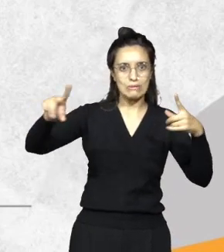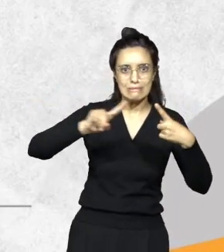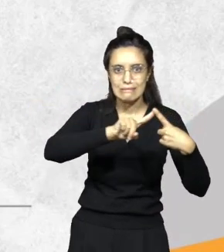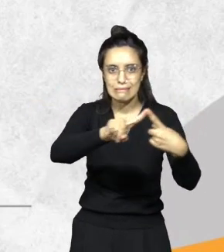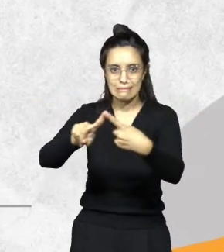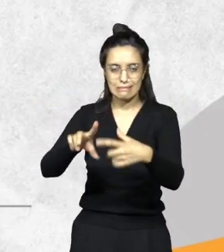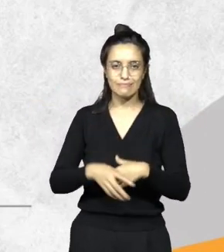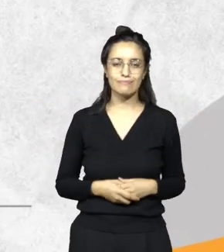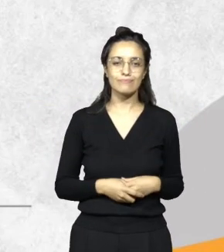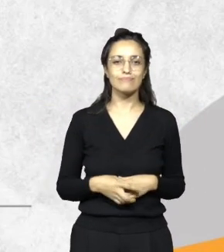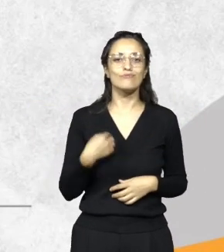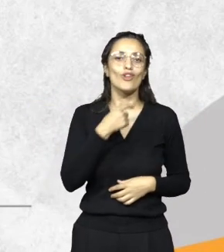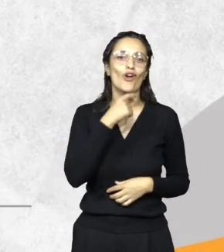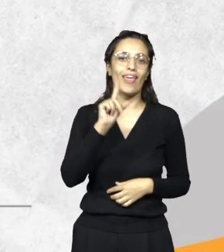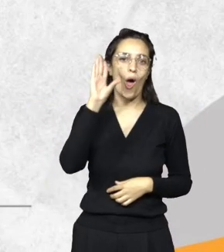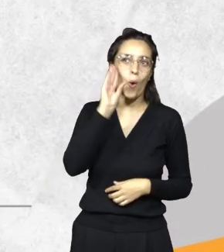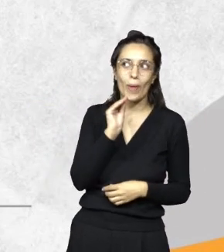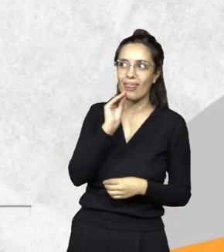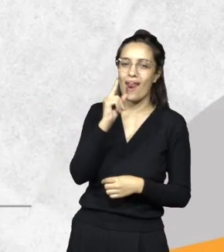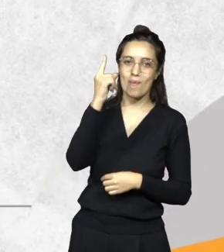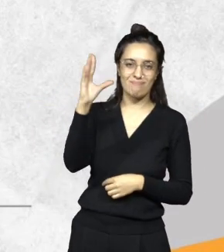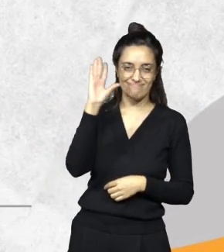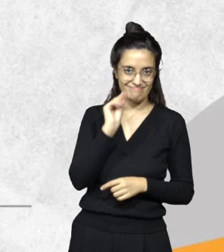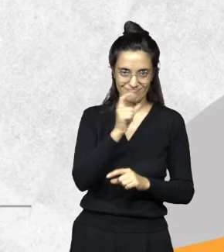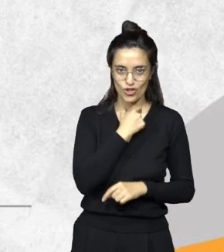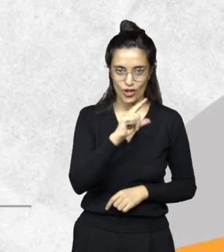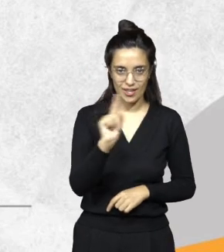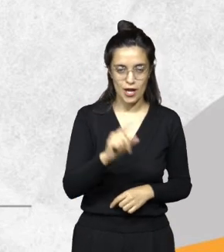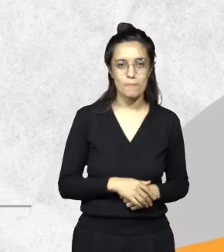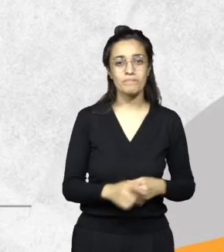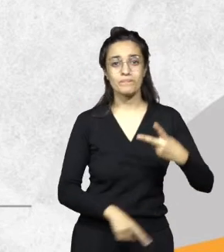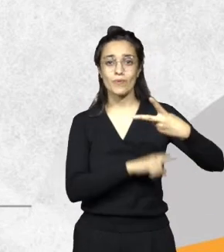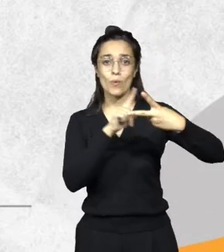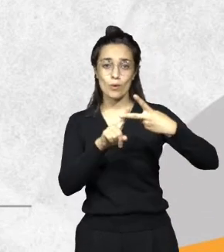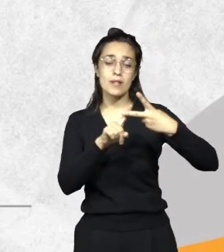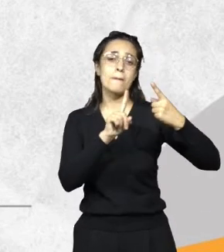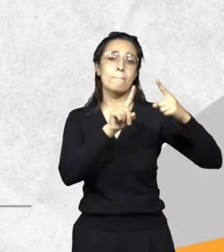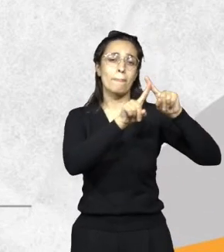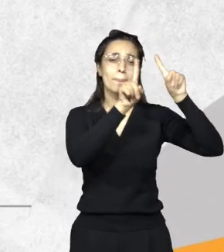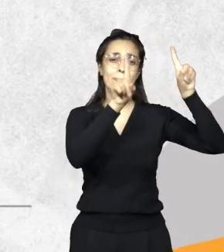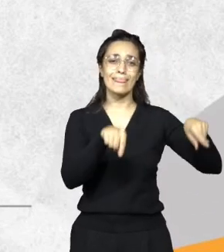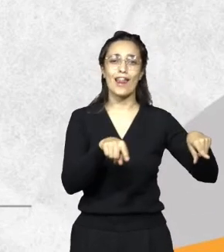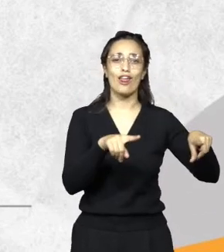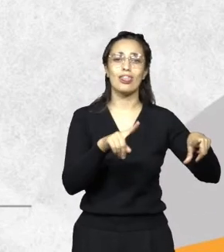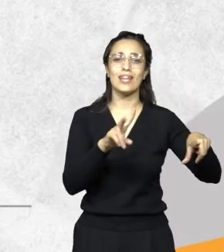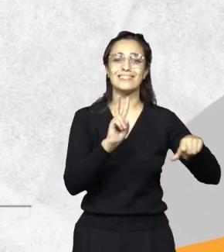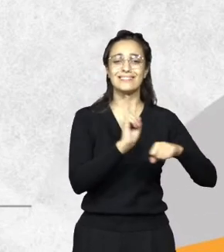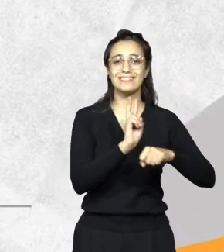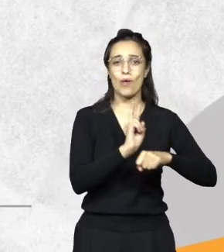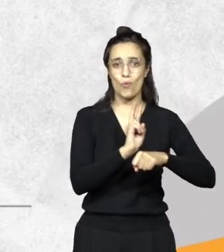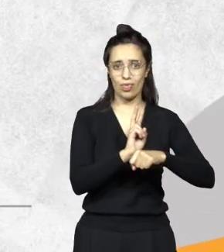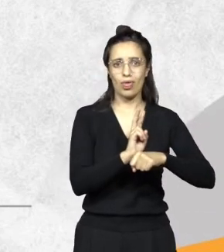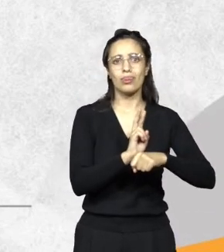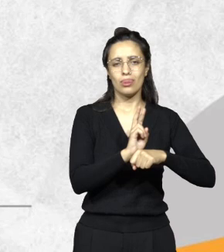En segundo lugar, también nos vinculamos con el Ministerio de Gobierno y de Seguridad, trabajamos codo a codo y tenemos mucho el